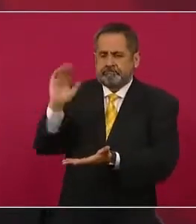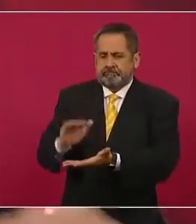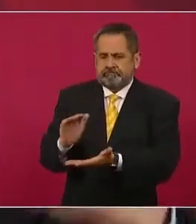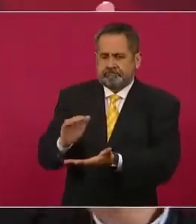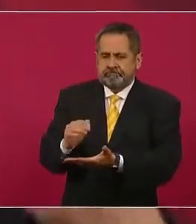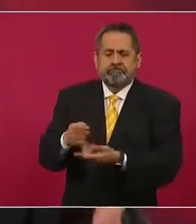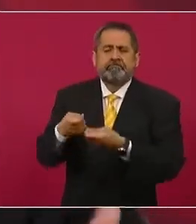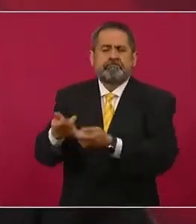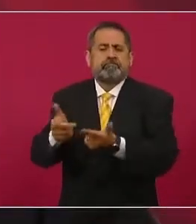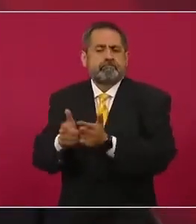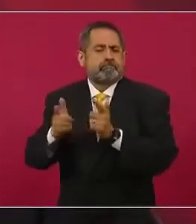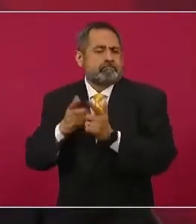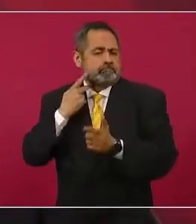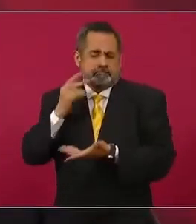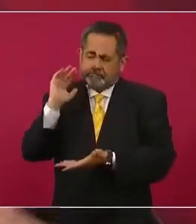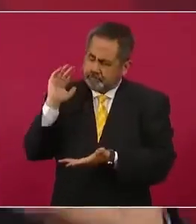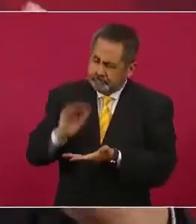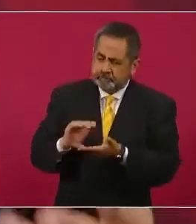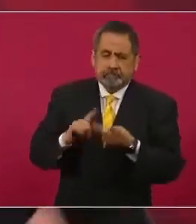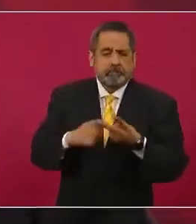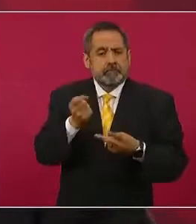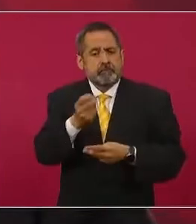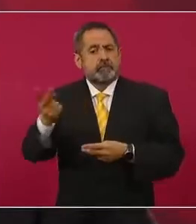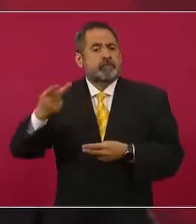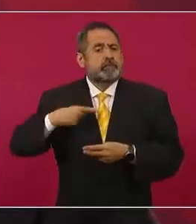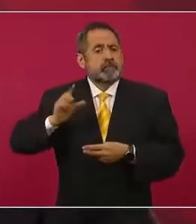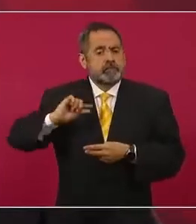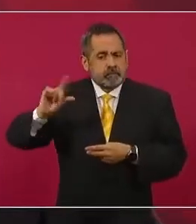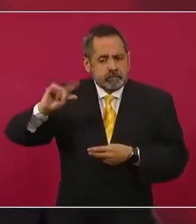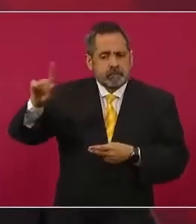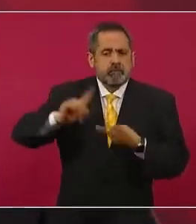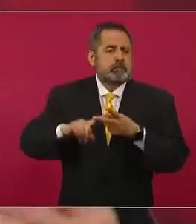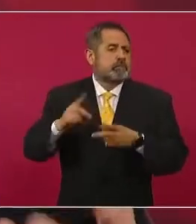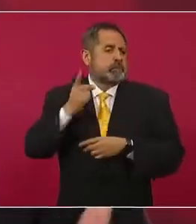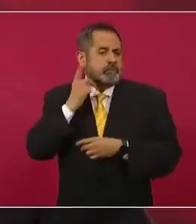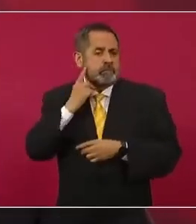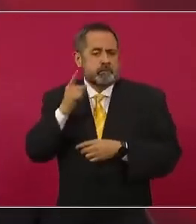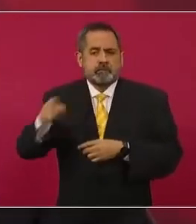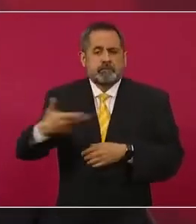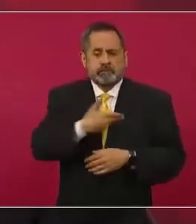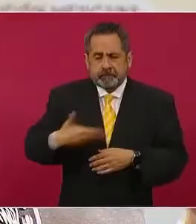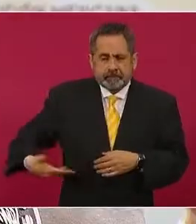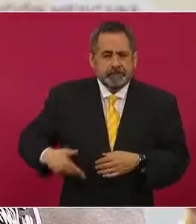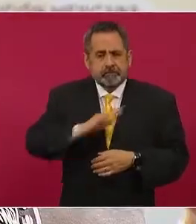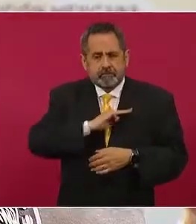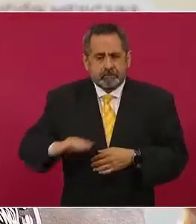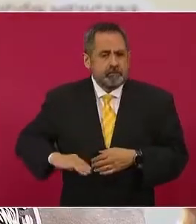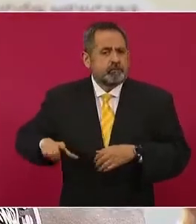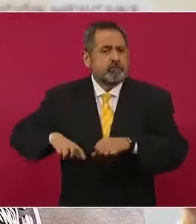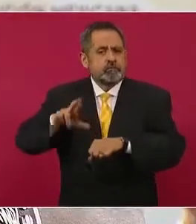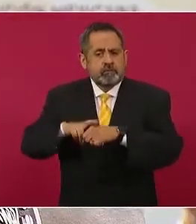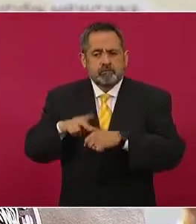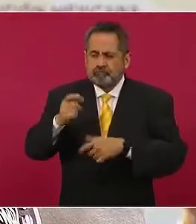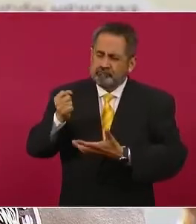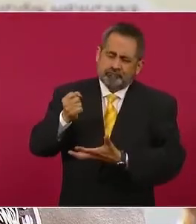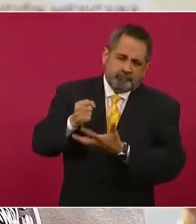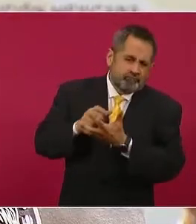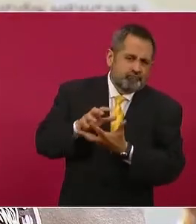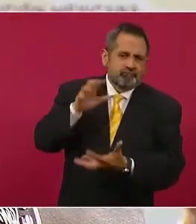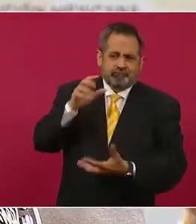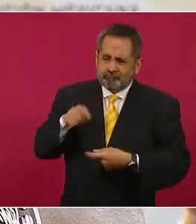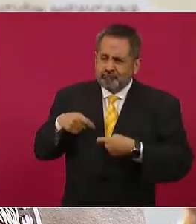partidos políticos, el de que los funcionarios públicos, los legisladores, presidente municipal y el gobernador ya no tuviesen este